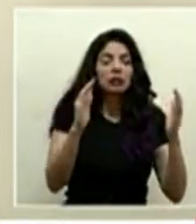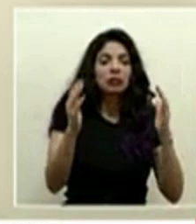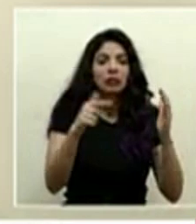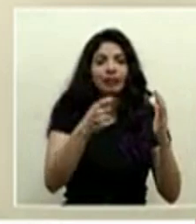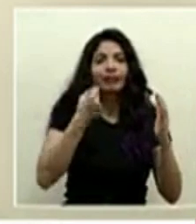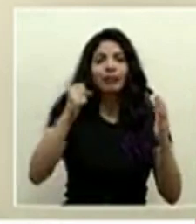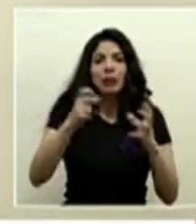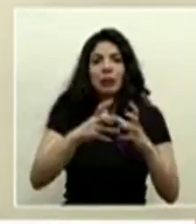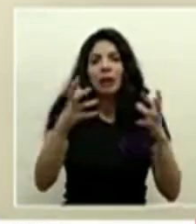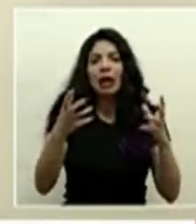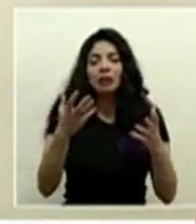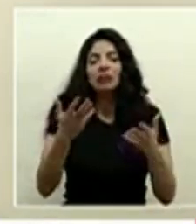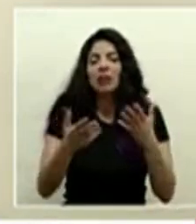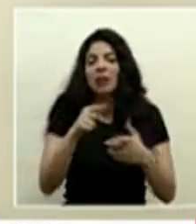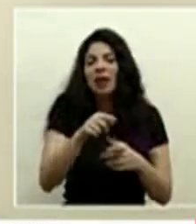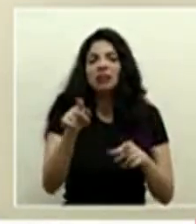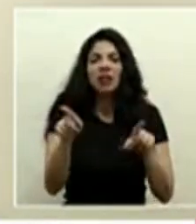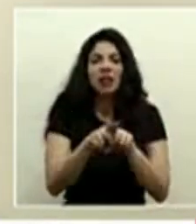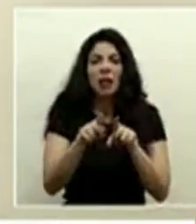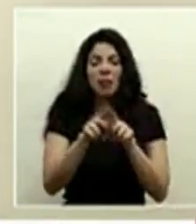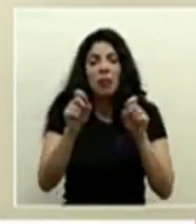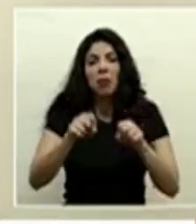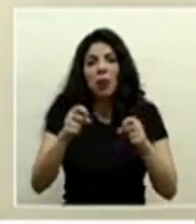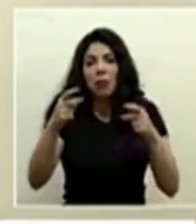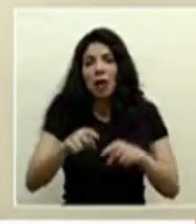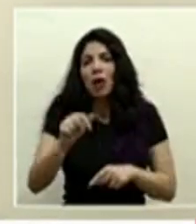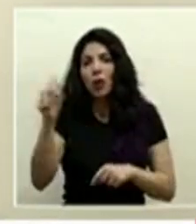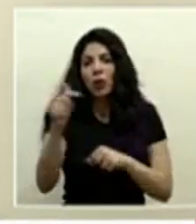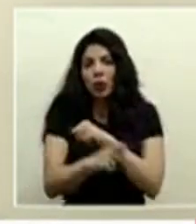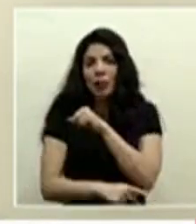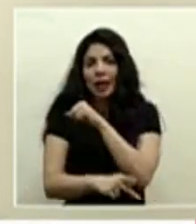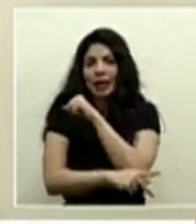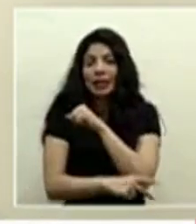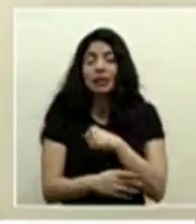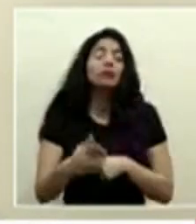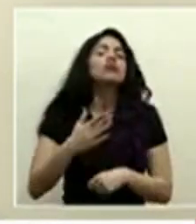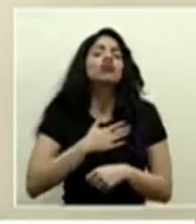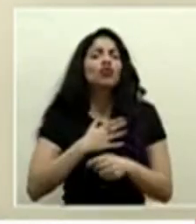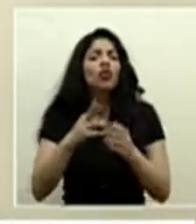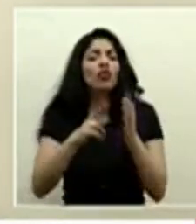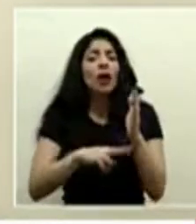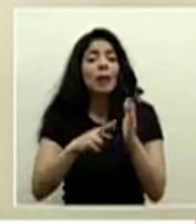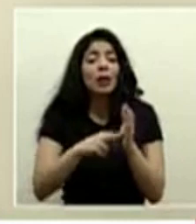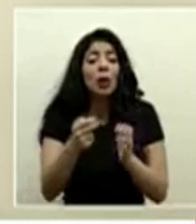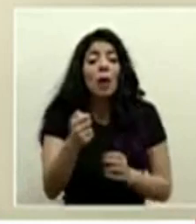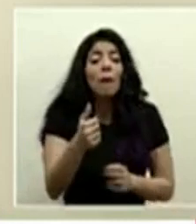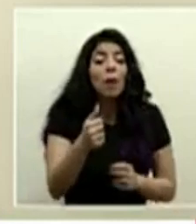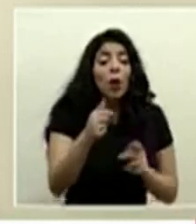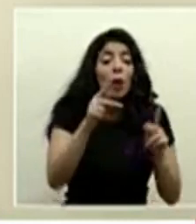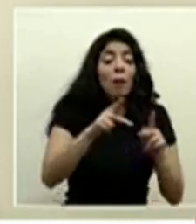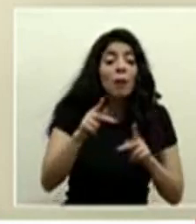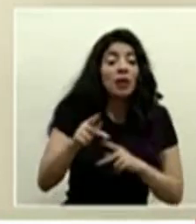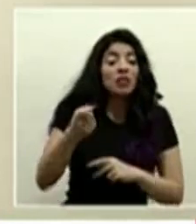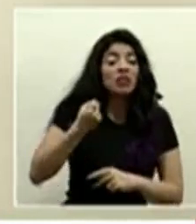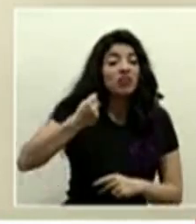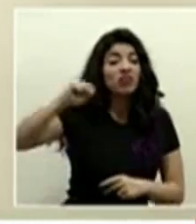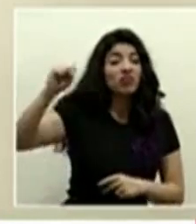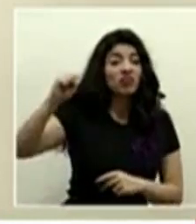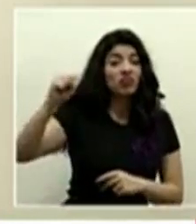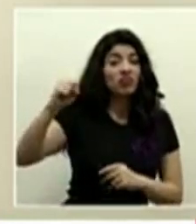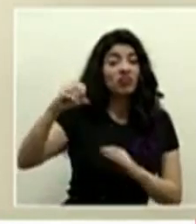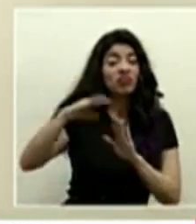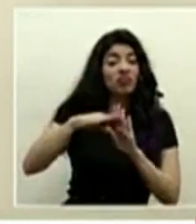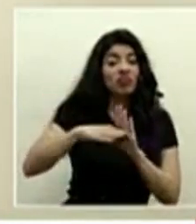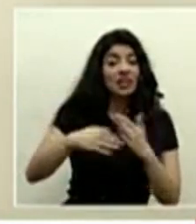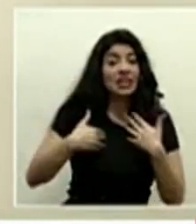pues estoy seguro que también eso se puede haber dado en otros países y yo insisto los poquitos que transgreden órdenes sanitarias y medidas